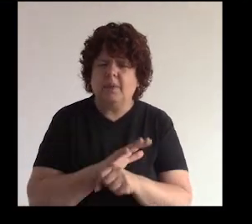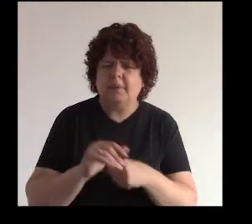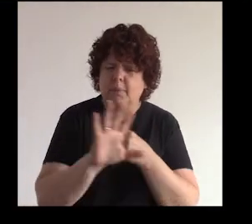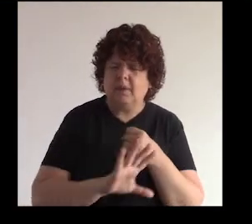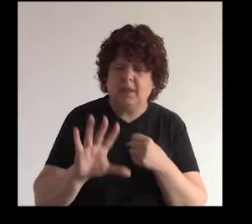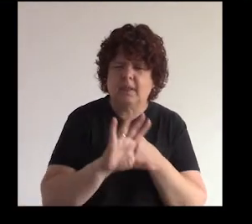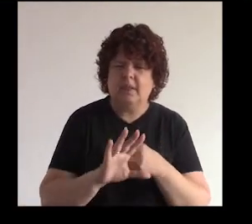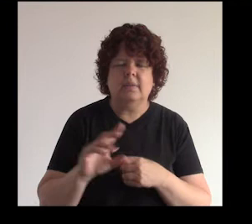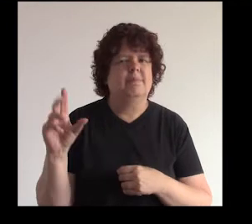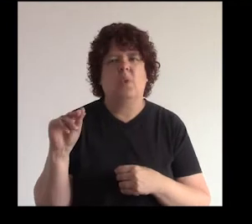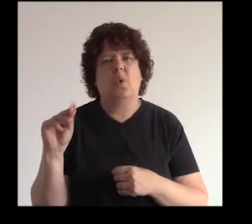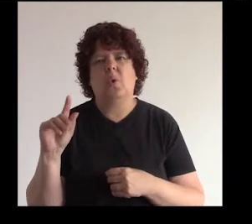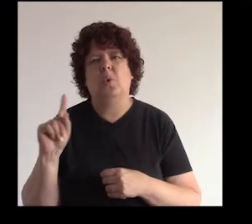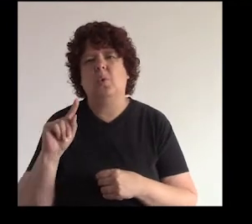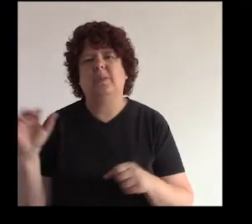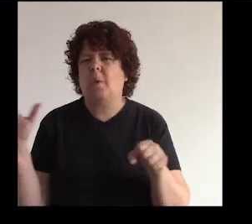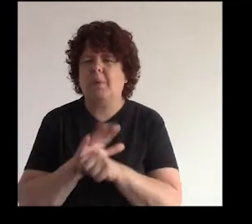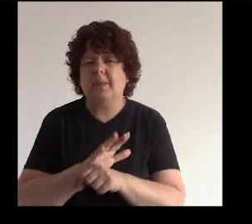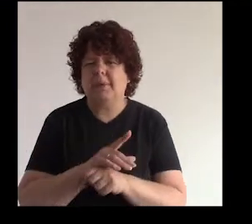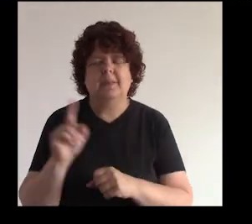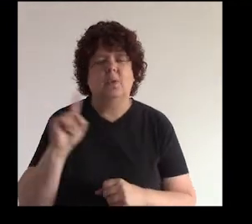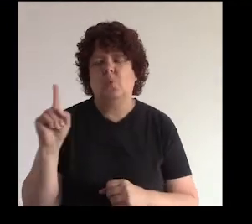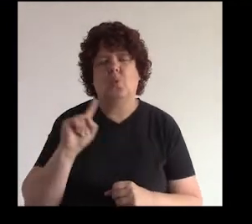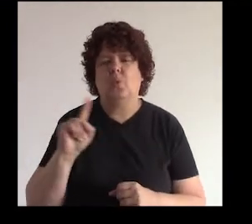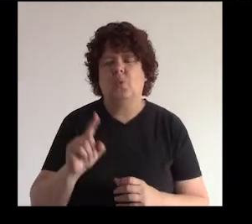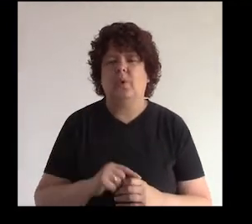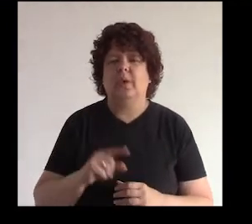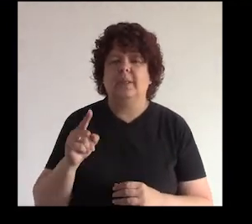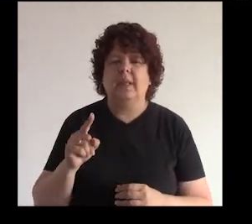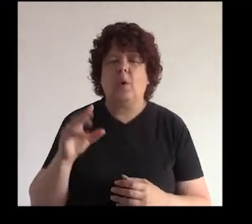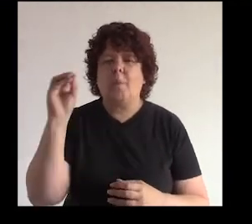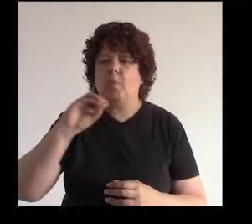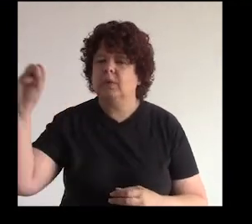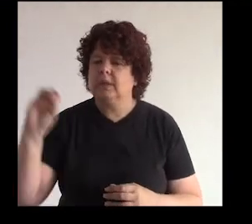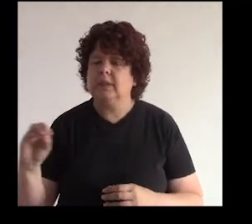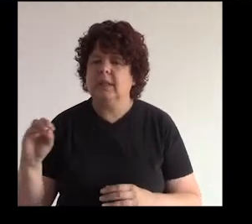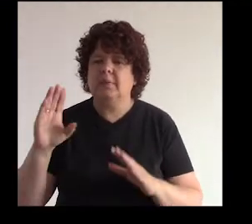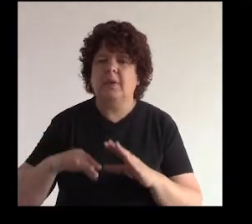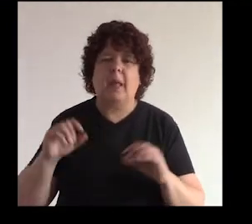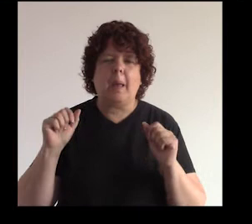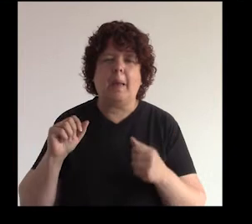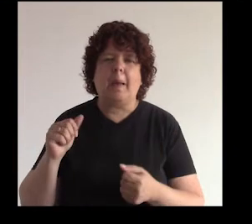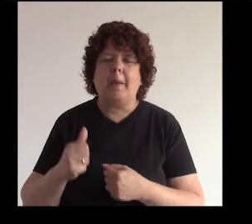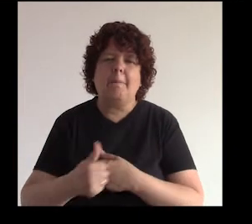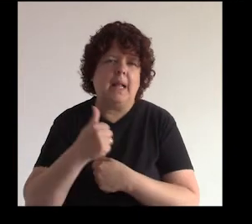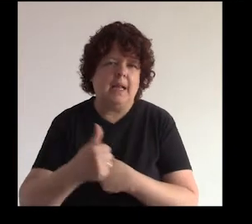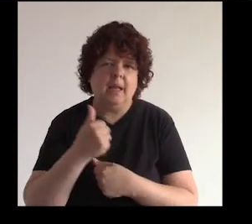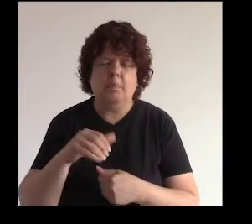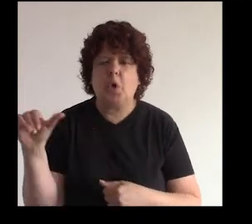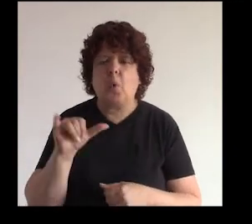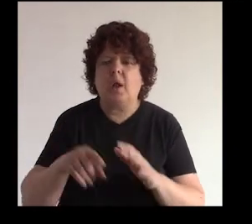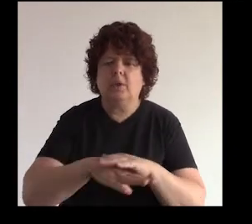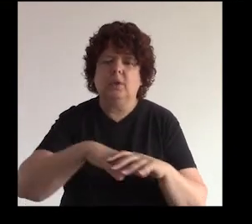seguros? no en verdad no son 100% seguros tienen un porcentaje también de peligro así como cuando